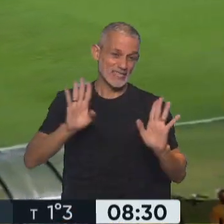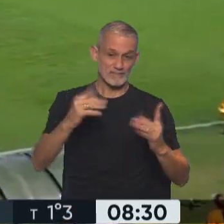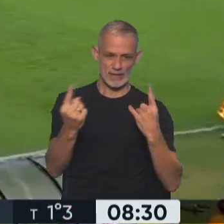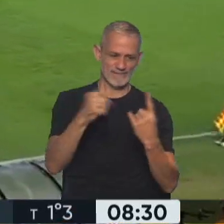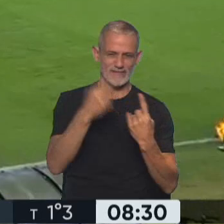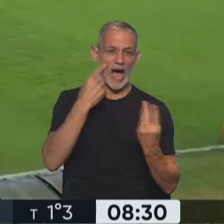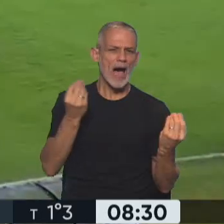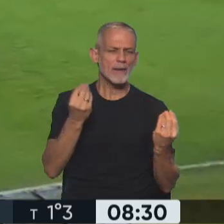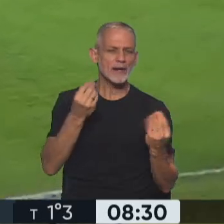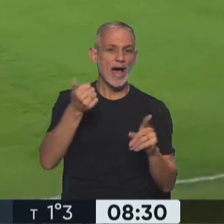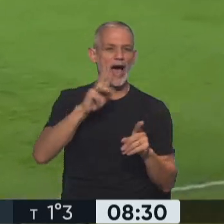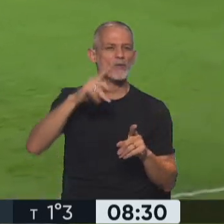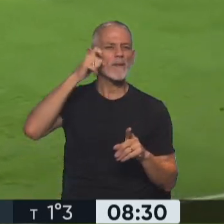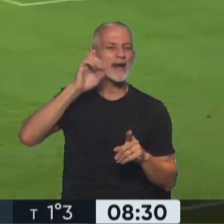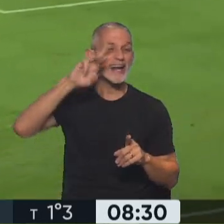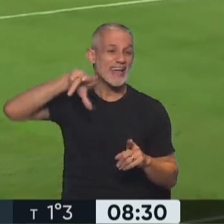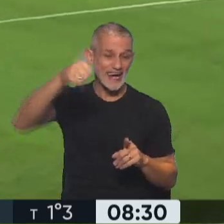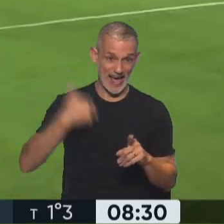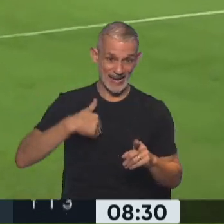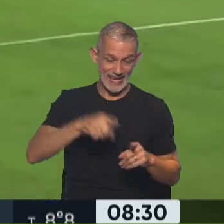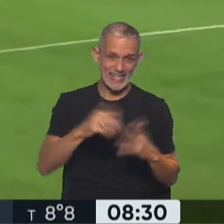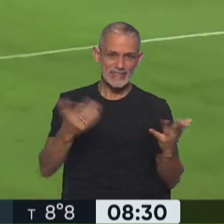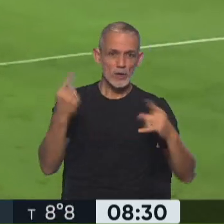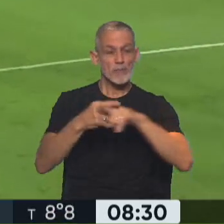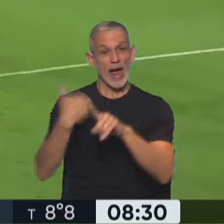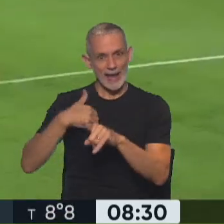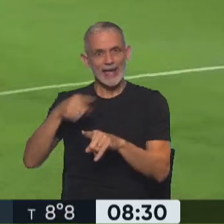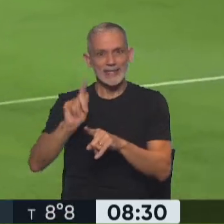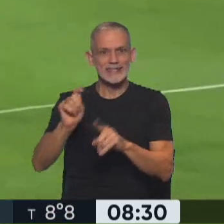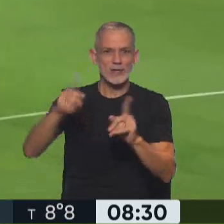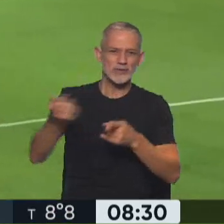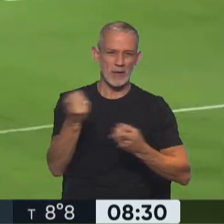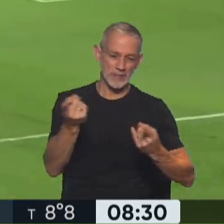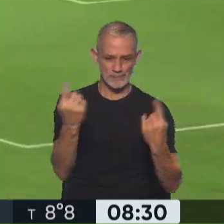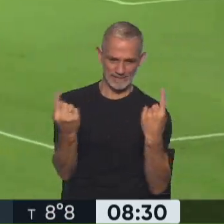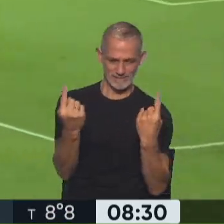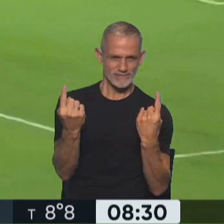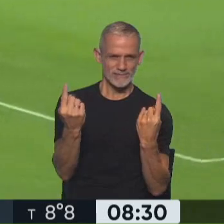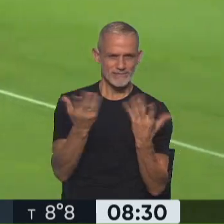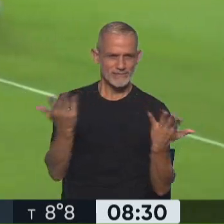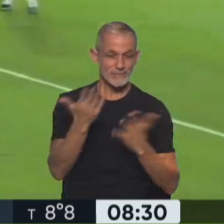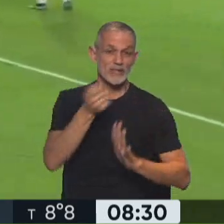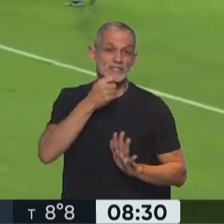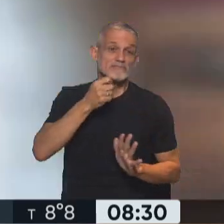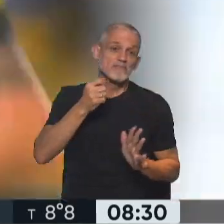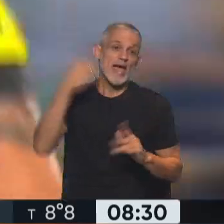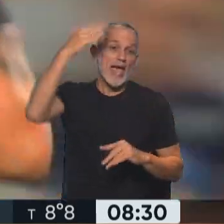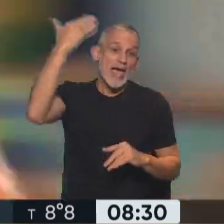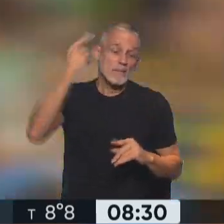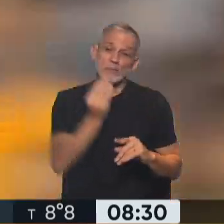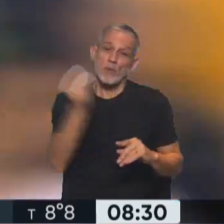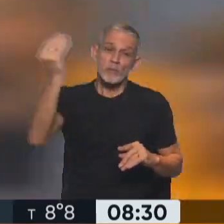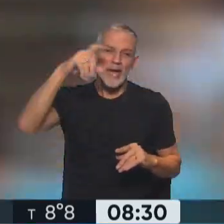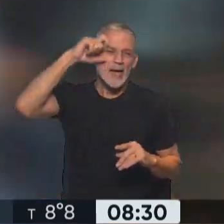ver al Vasco a Robarrena, argentino, ante otro argentino, para asegurarnos de esa manera, si Emiratos Árabes Unidos pasa a